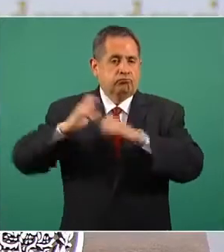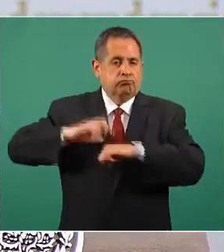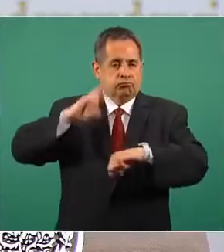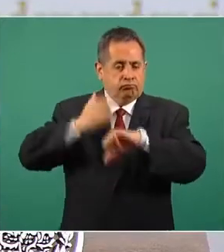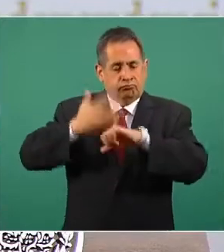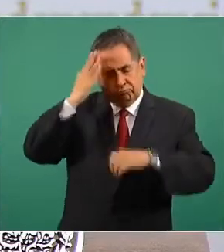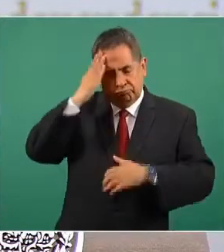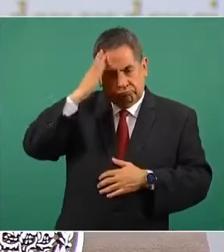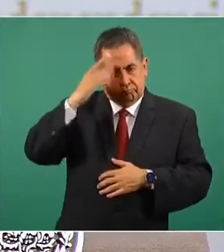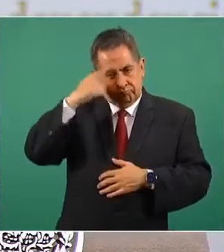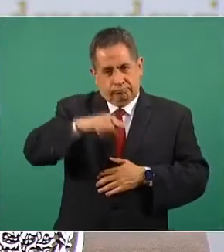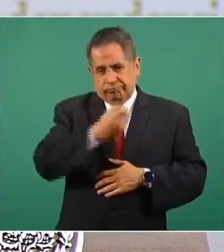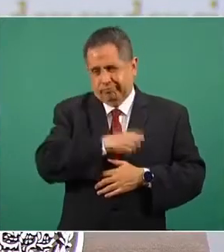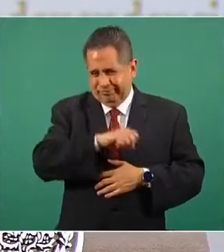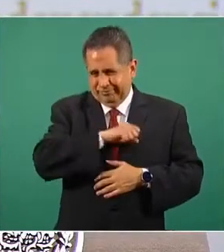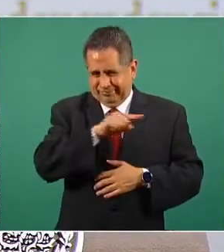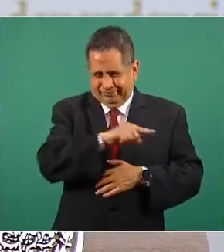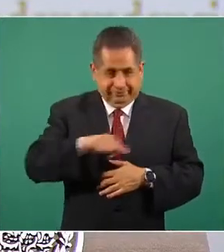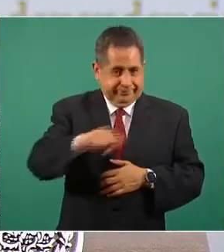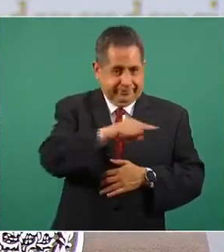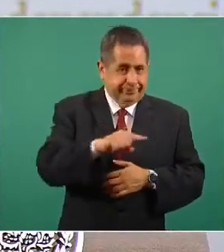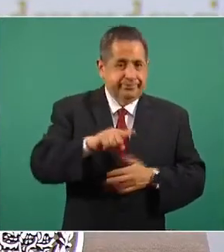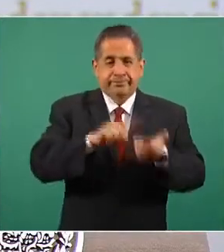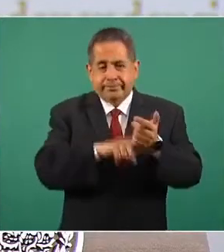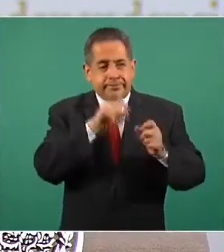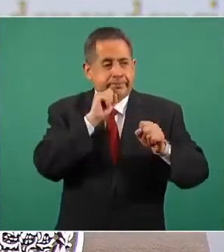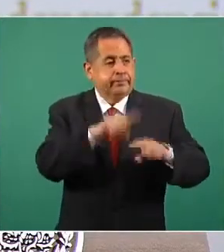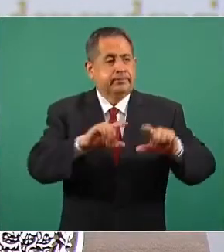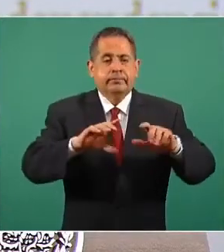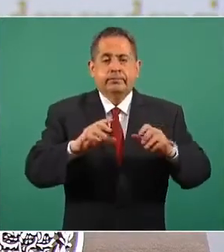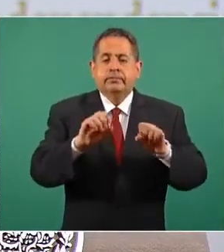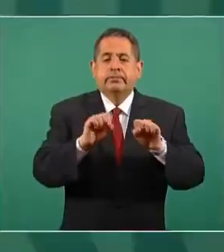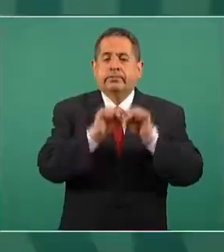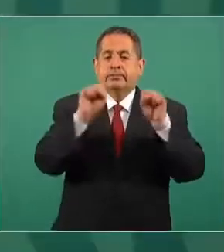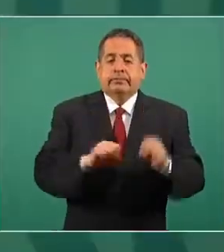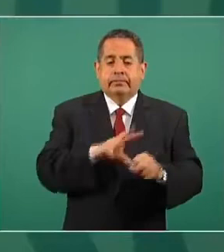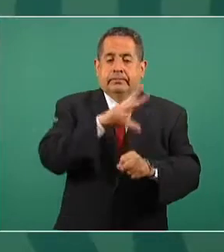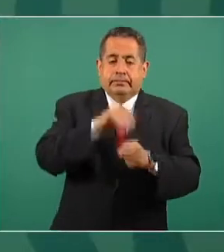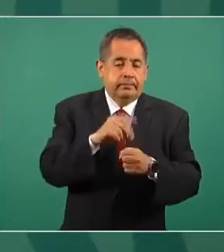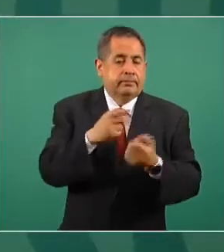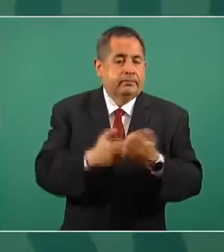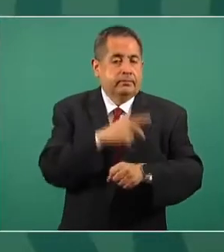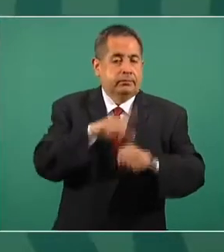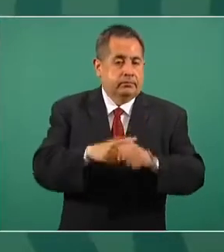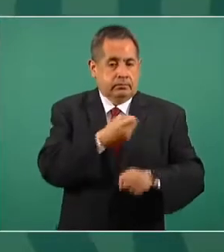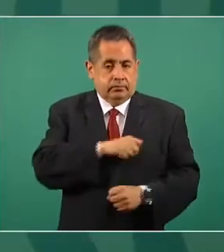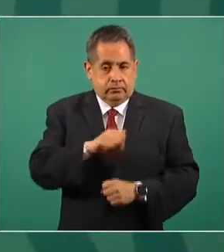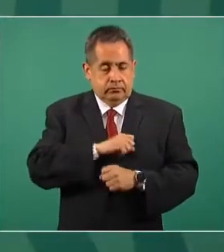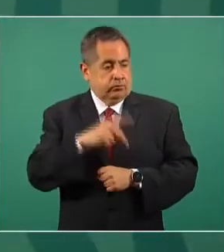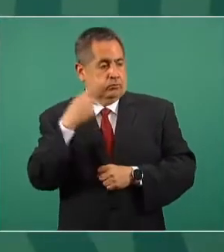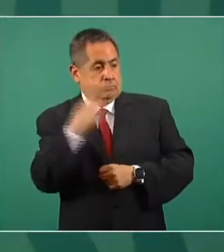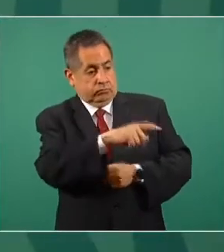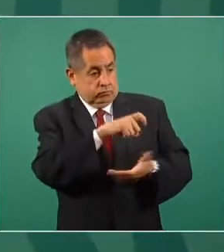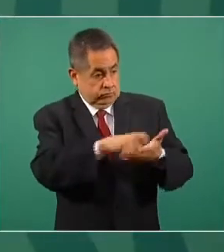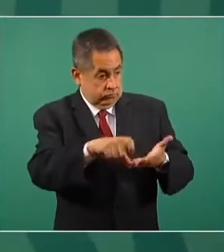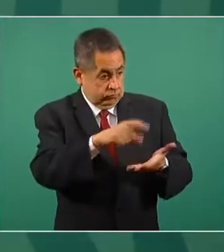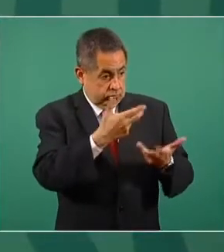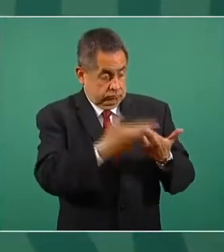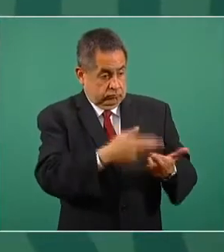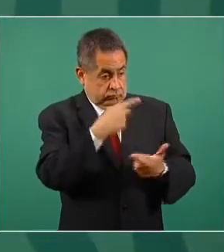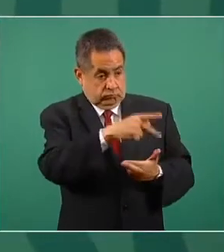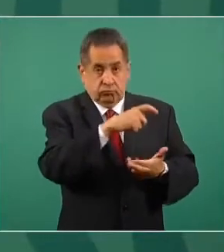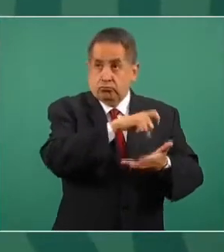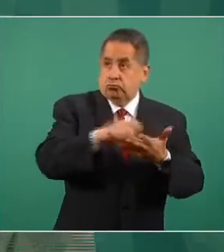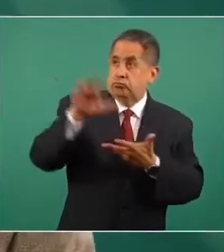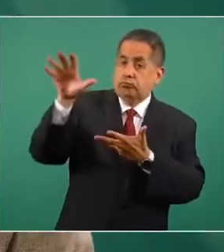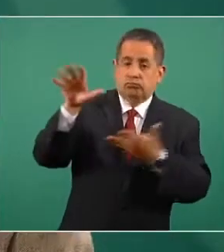autoridades sanitarias y en general a todos los integrantes del Sistema Nacional de Salud que efectúen con sus recursos la adquisición de vacunas contra el virus